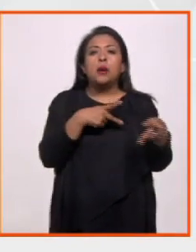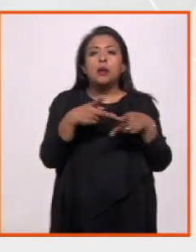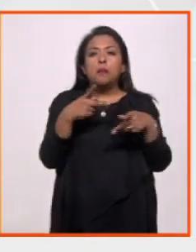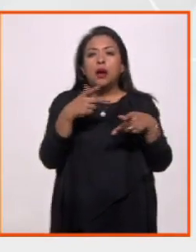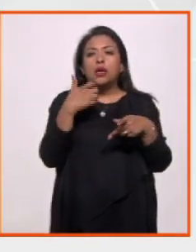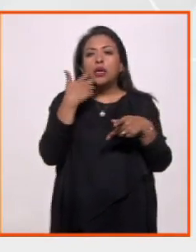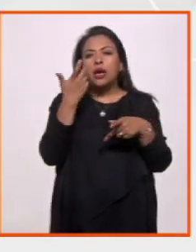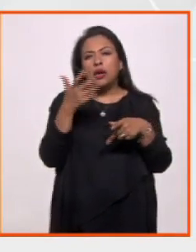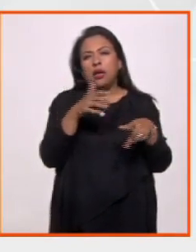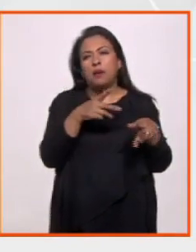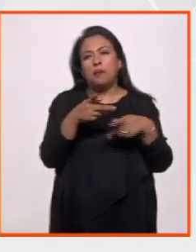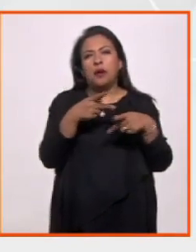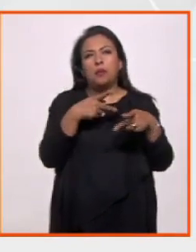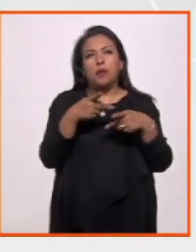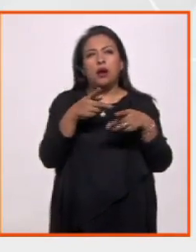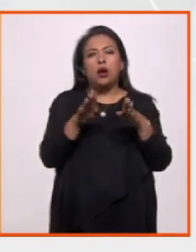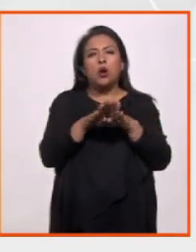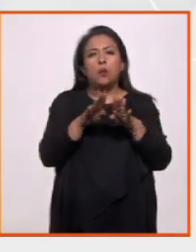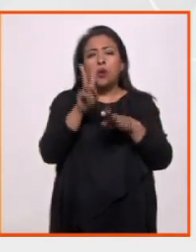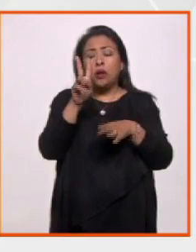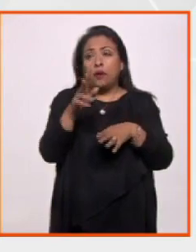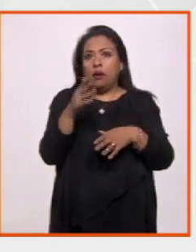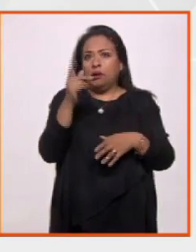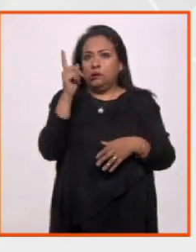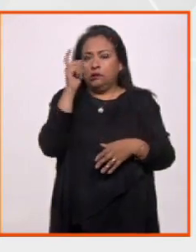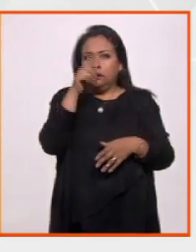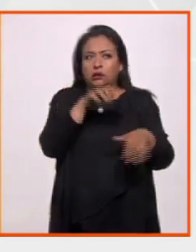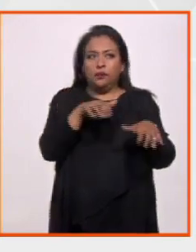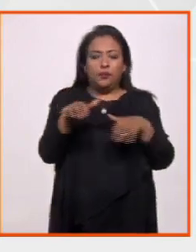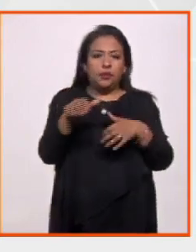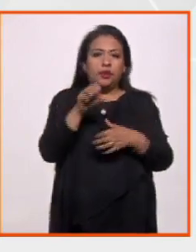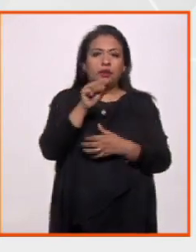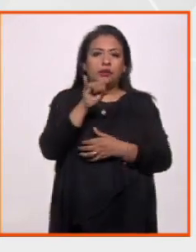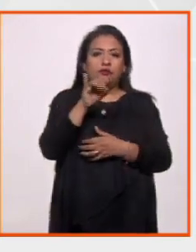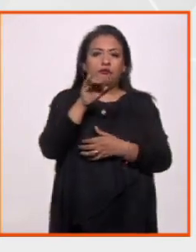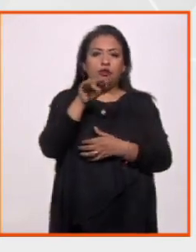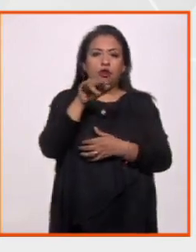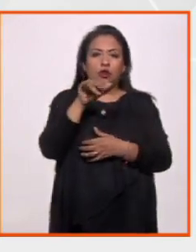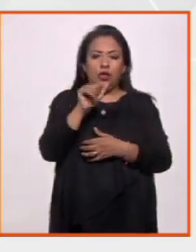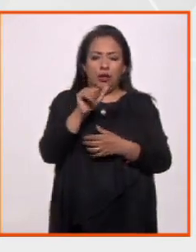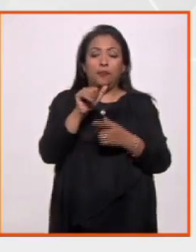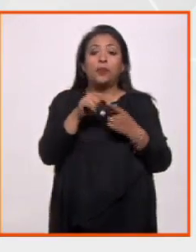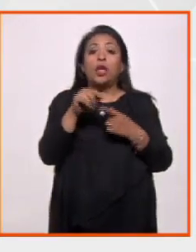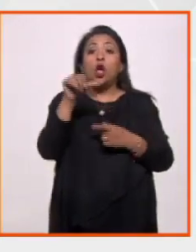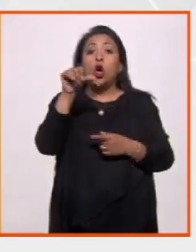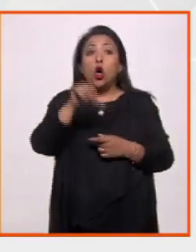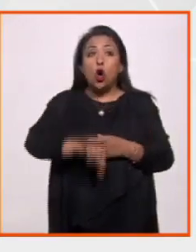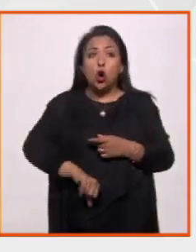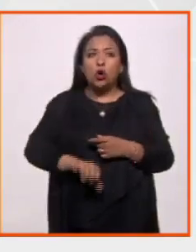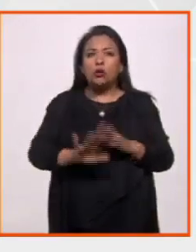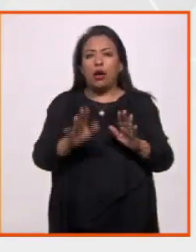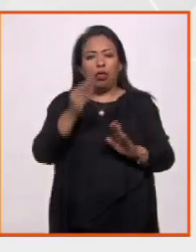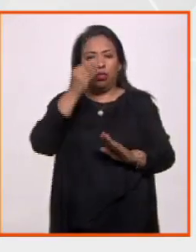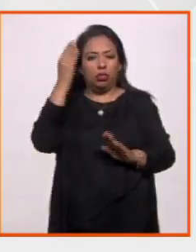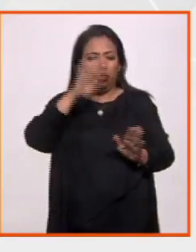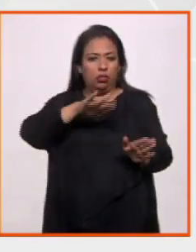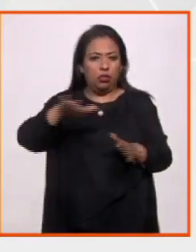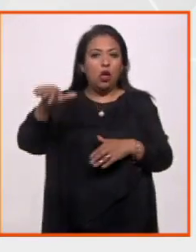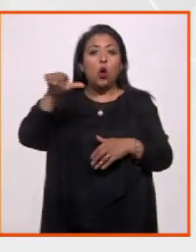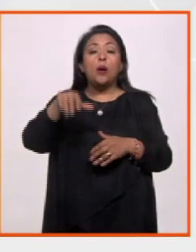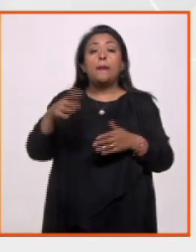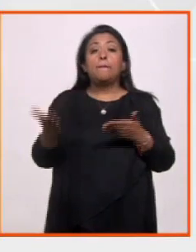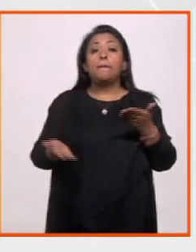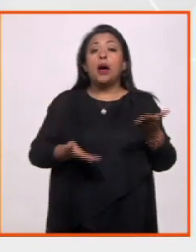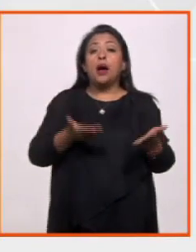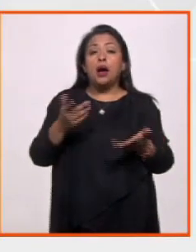tocar, ni más ni menos que esa parte monstruosa de piano de la Sinfonía Turán Galilea de Olivier Messiaen. Hoy, no voy a olvidar un poquito de eso, hoy viene como